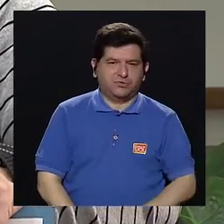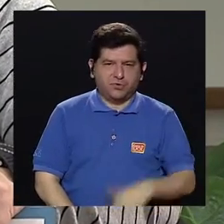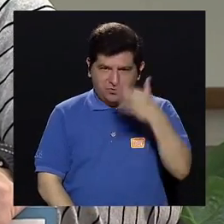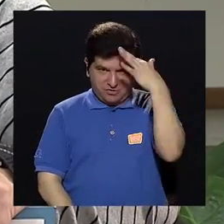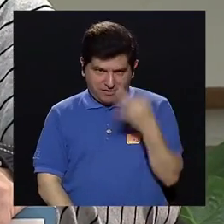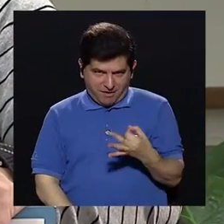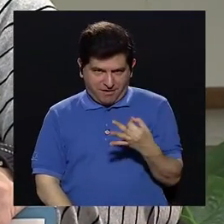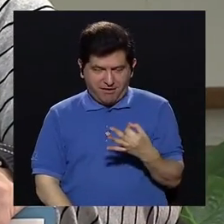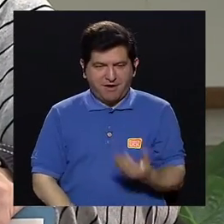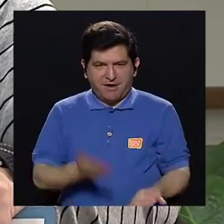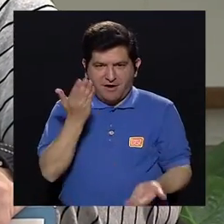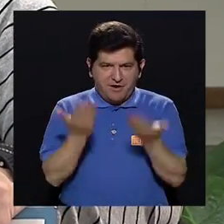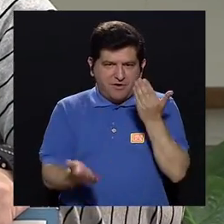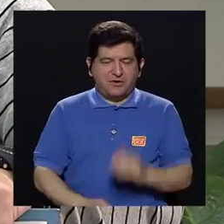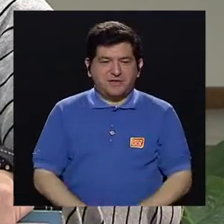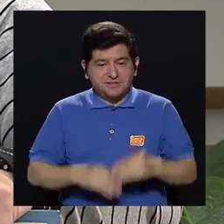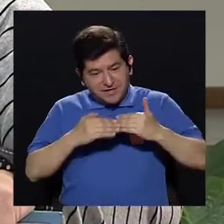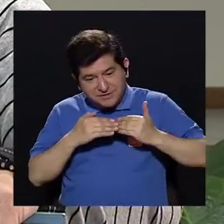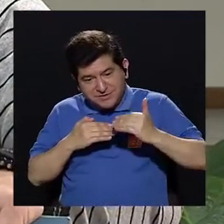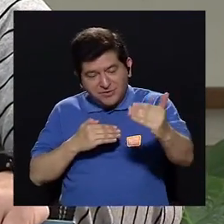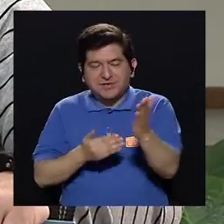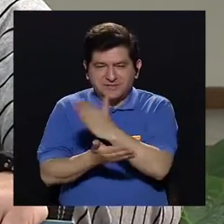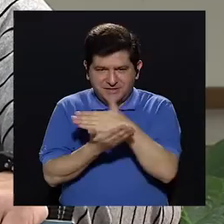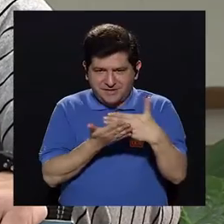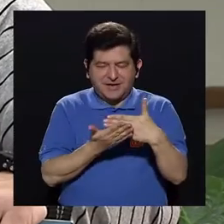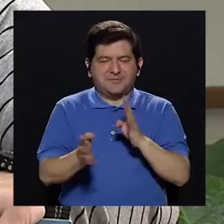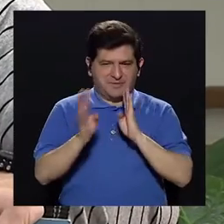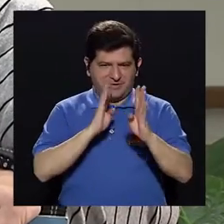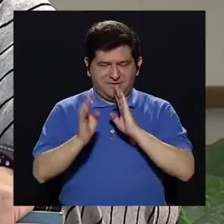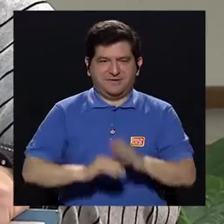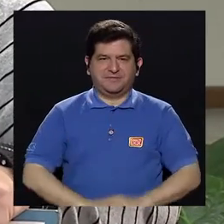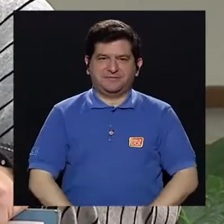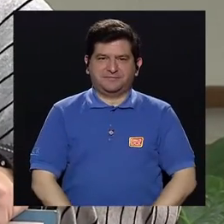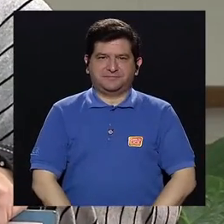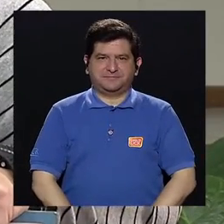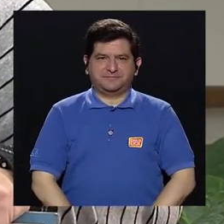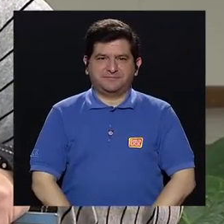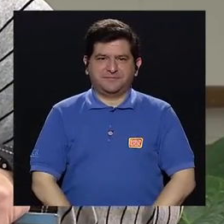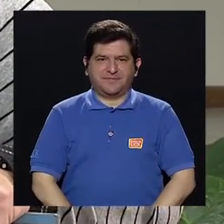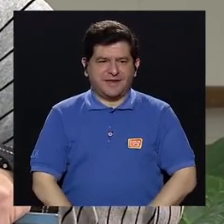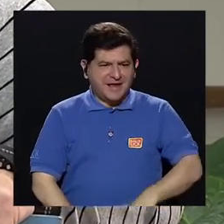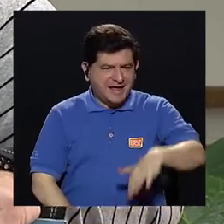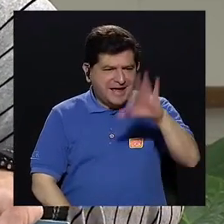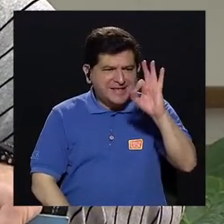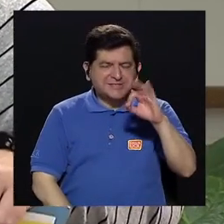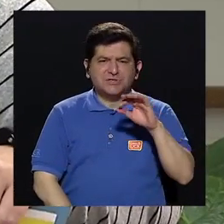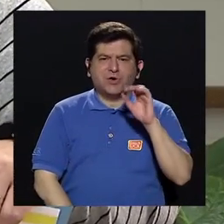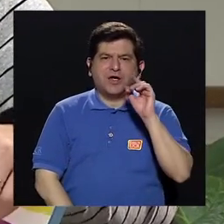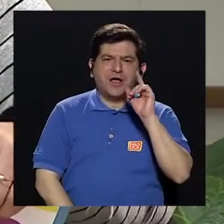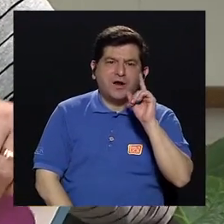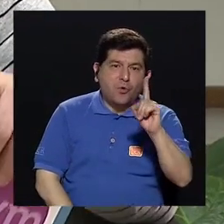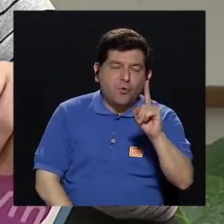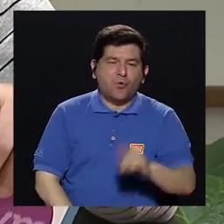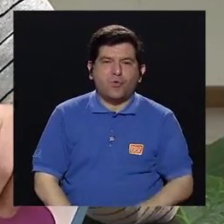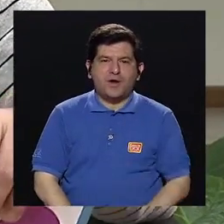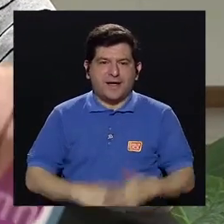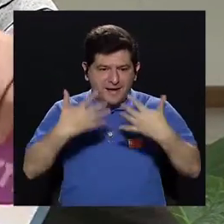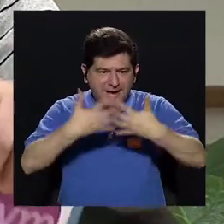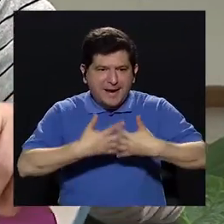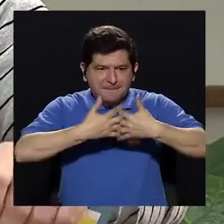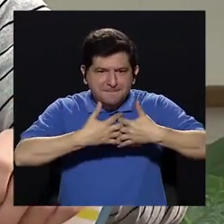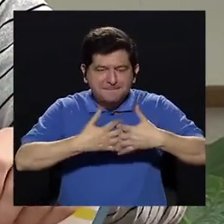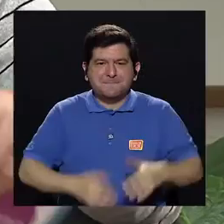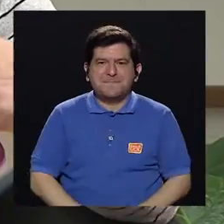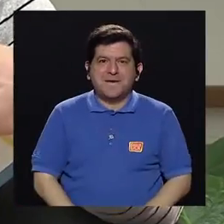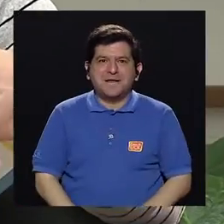yo creo que nos va a llevar todo el resto de este bloque. Y es cómo escoger una, cómo escoger la operadora.